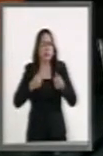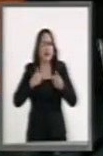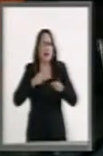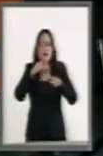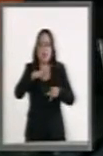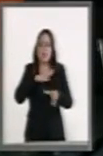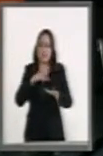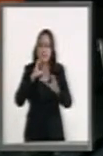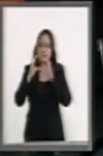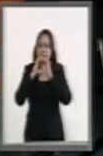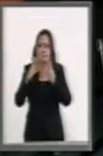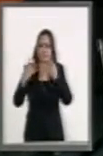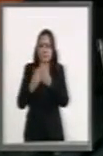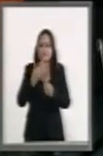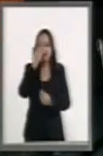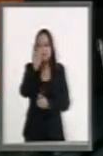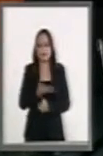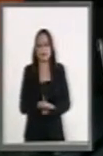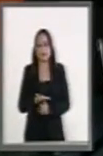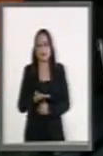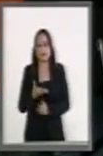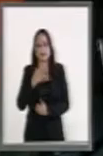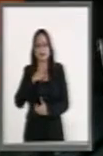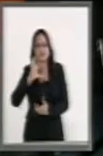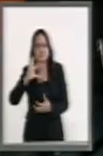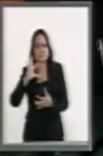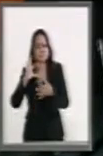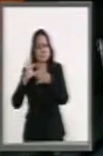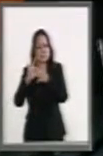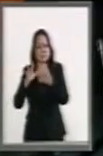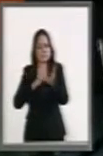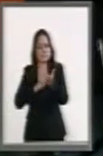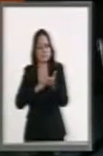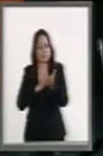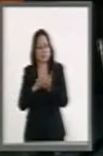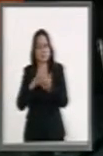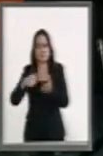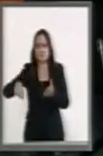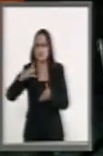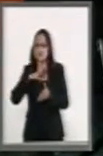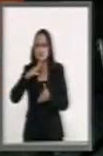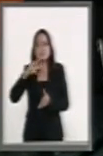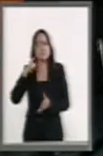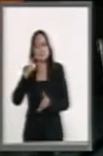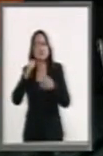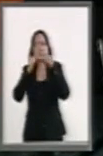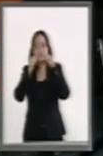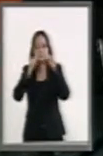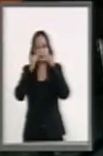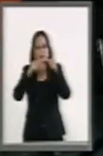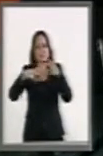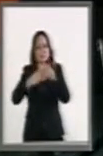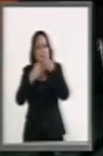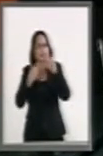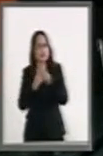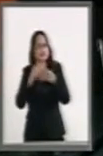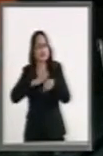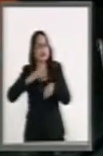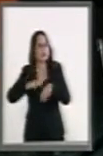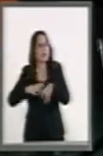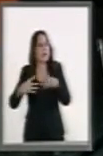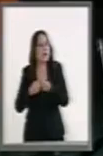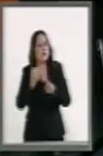comunicación con usted, siente un respaldo y se siente escuchada, y pudo construir junto con muchos